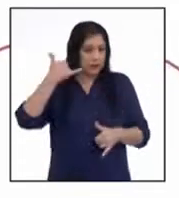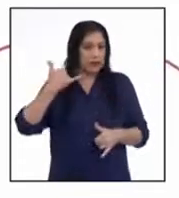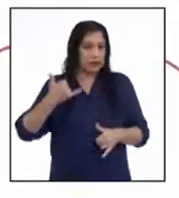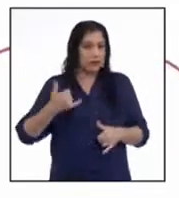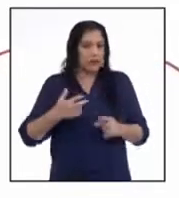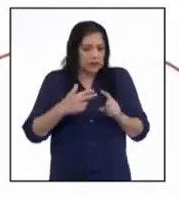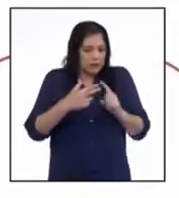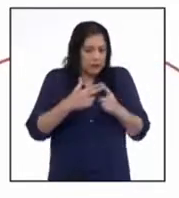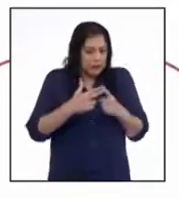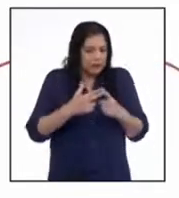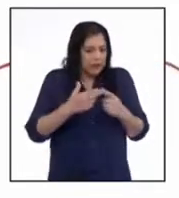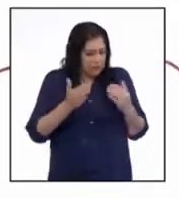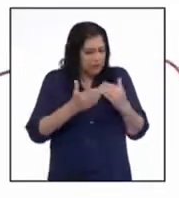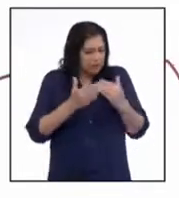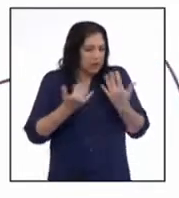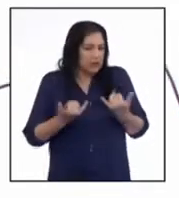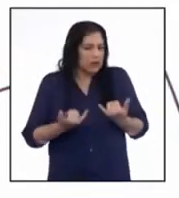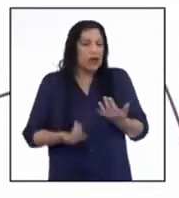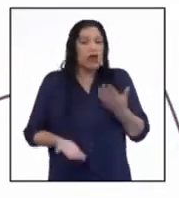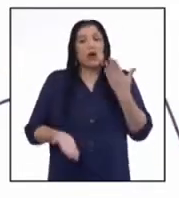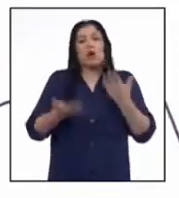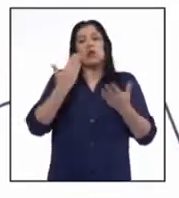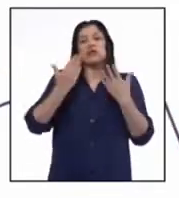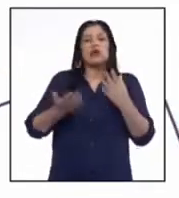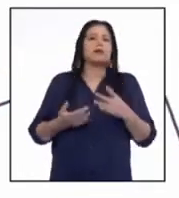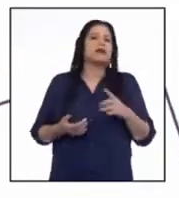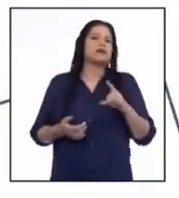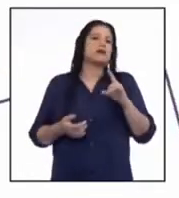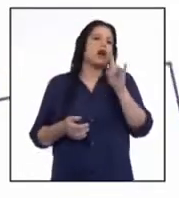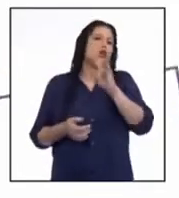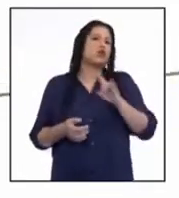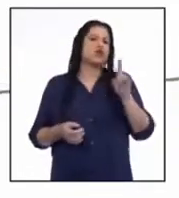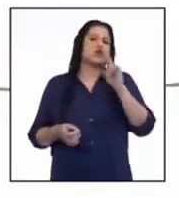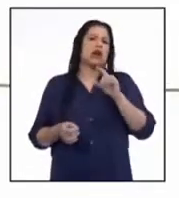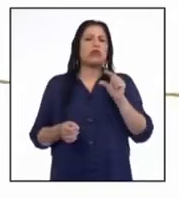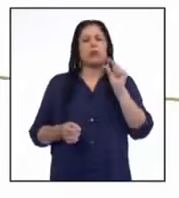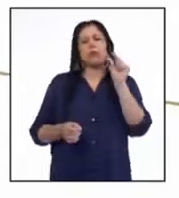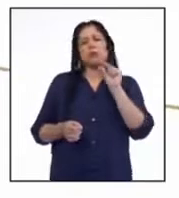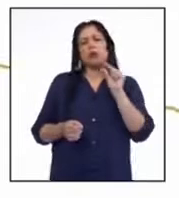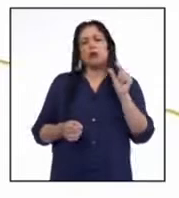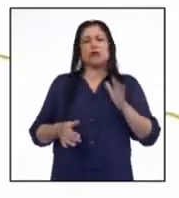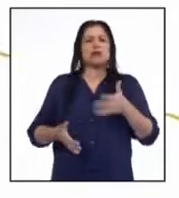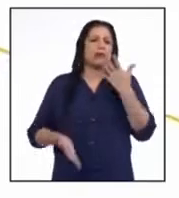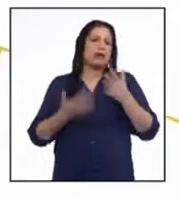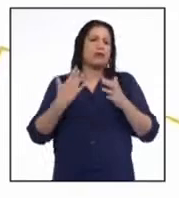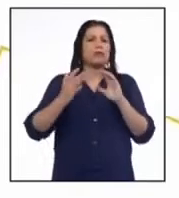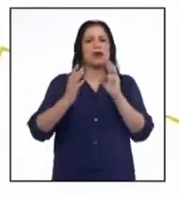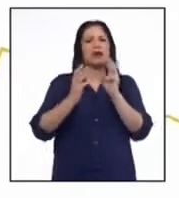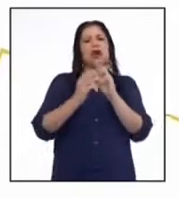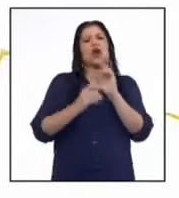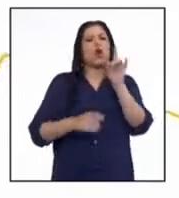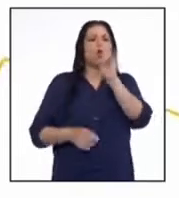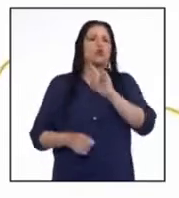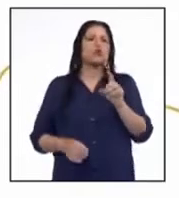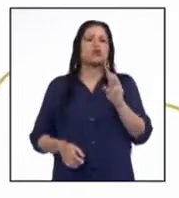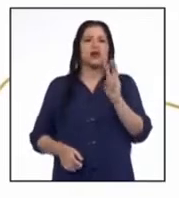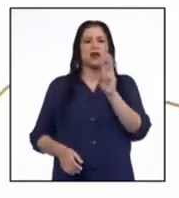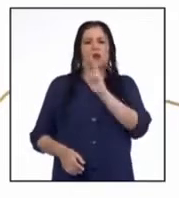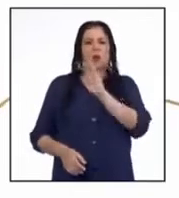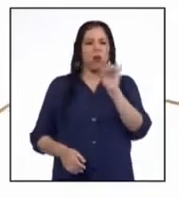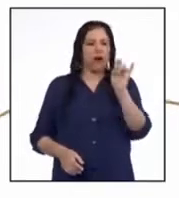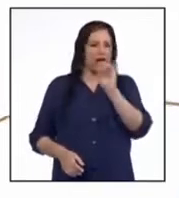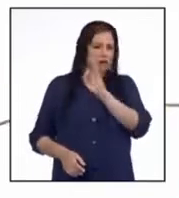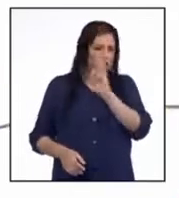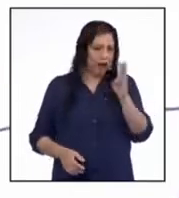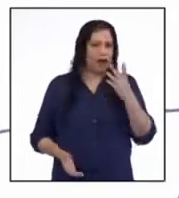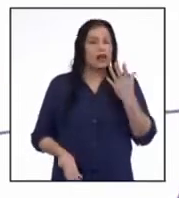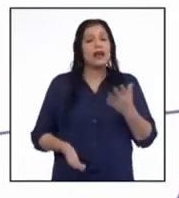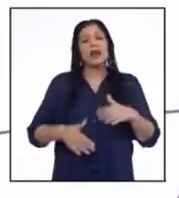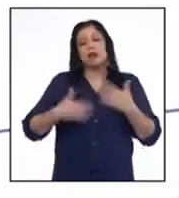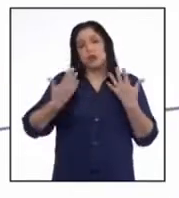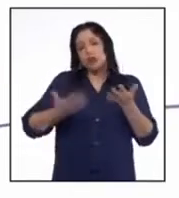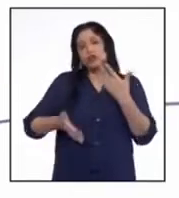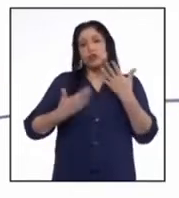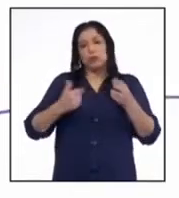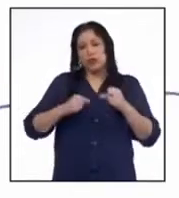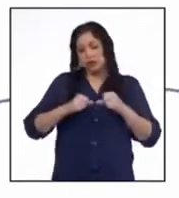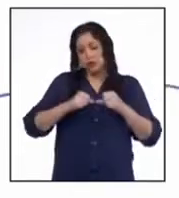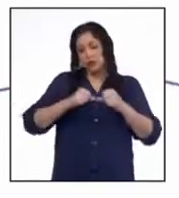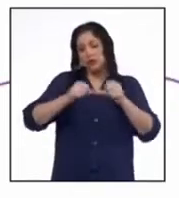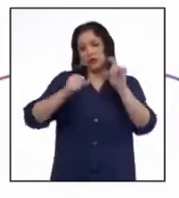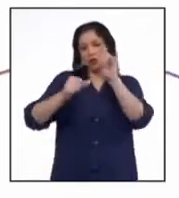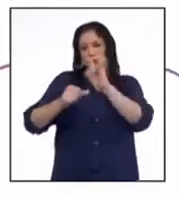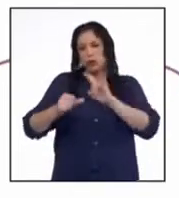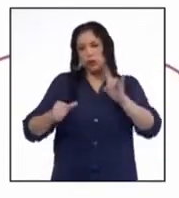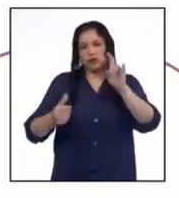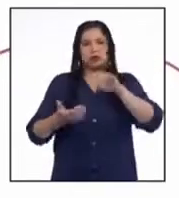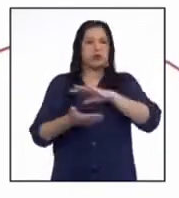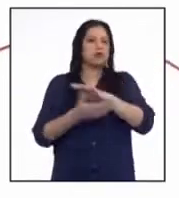se ha iniciado recientemente o tal vez ha consumido muy poco de su plan por conectarse a alguna red Wi-Fi y por ello tiene saldo disponible para poder hacer